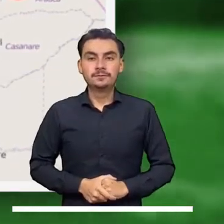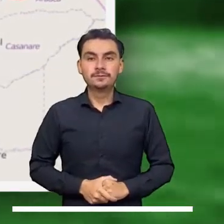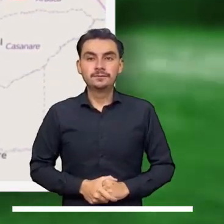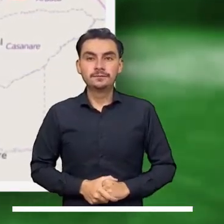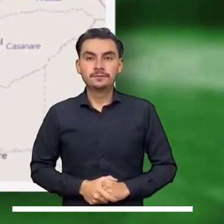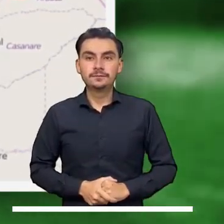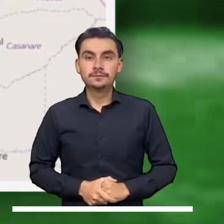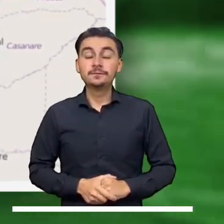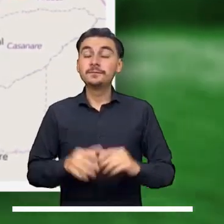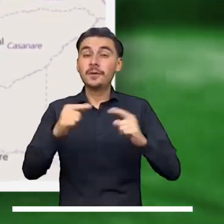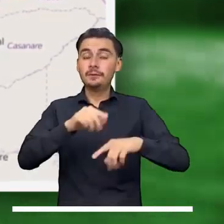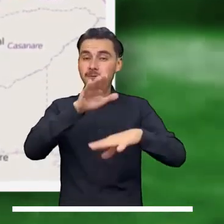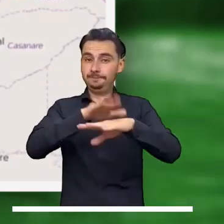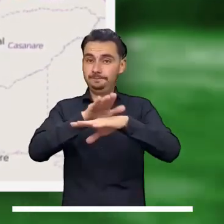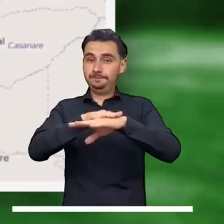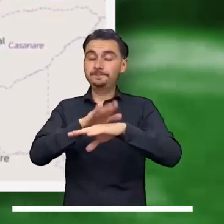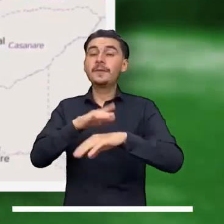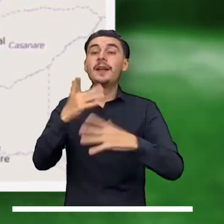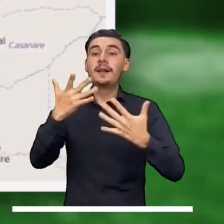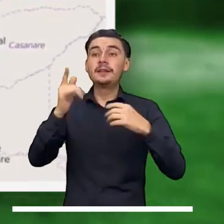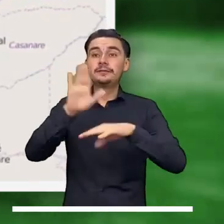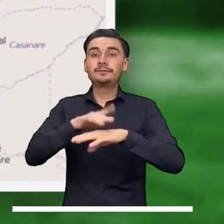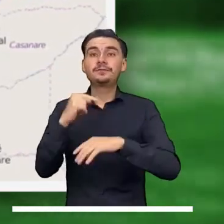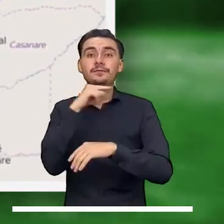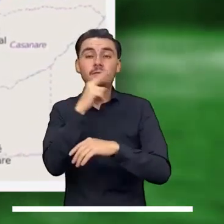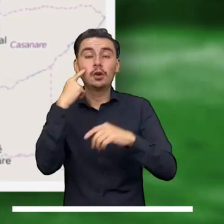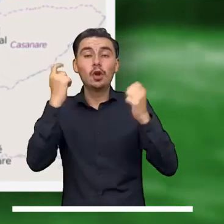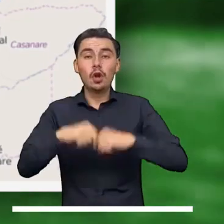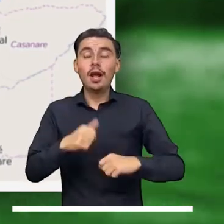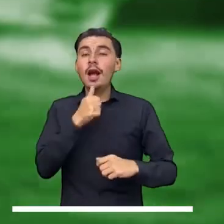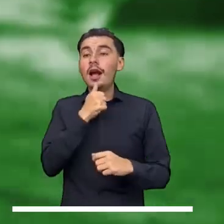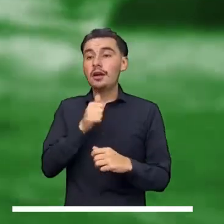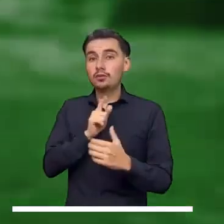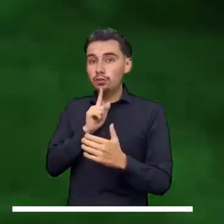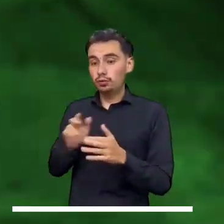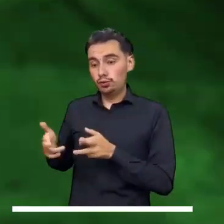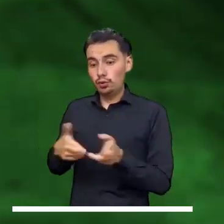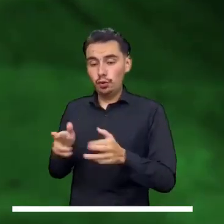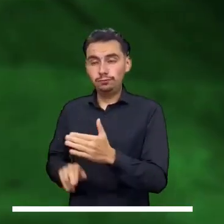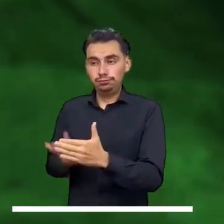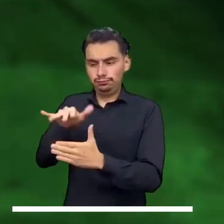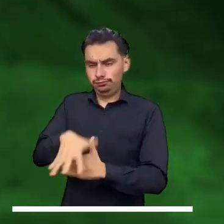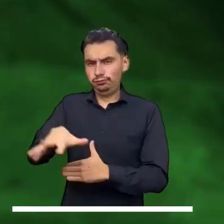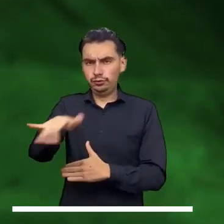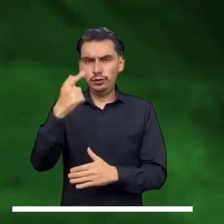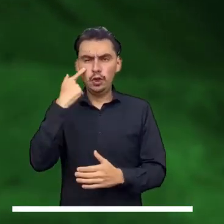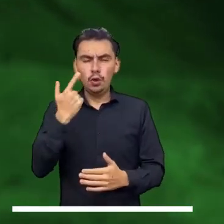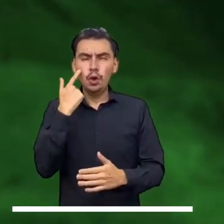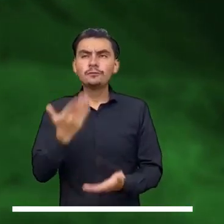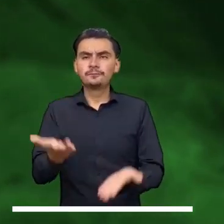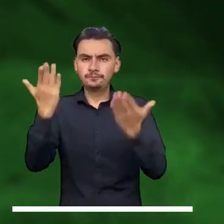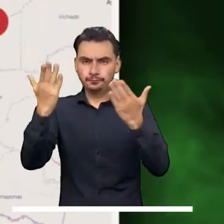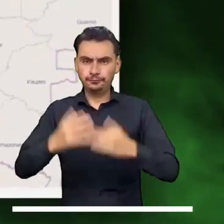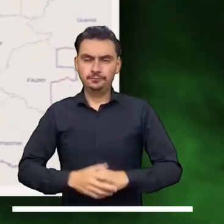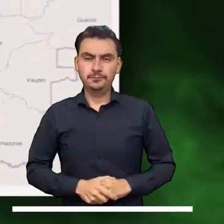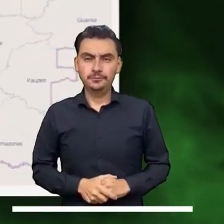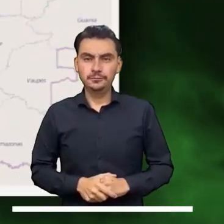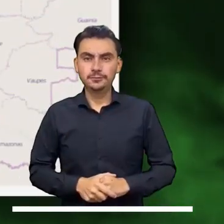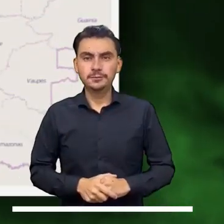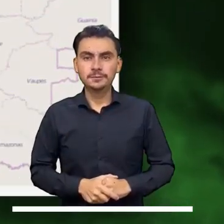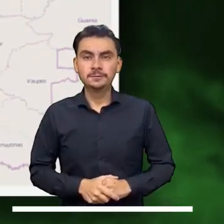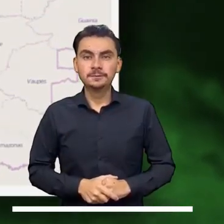Chocó. También se emite alerta roja por el desbordamiento del río Madre Vieja en el municipio de Saravena, Arauca.